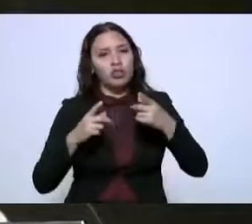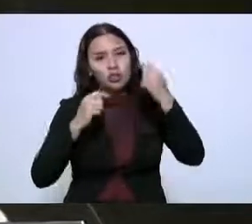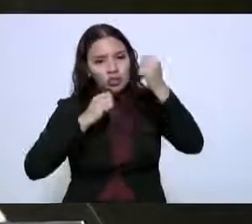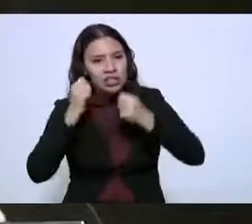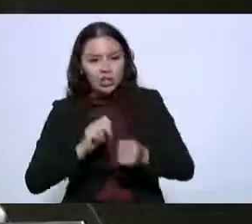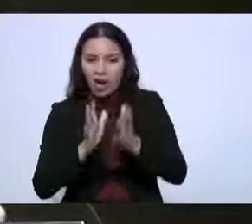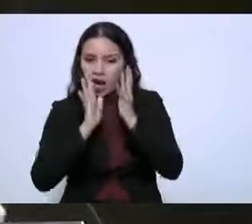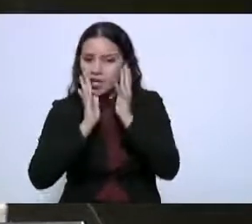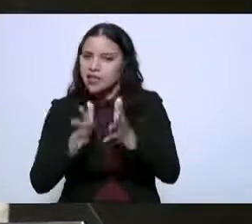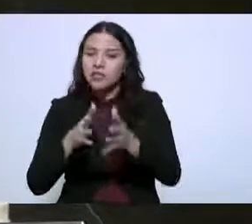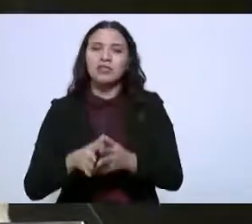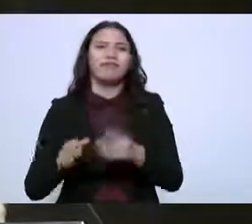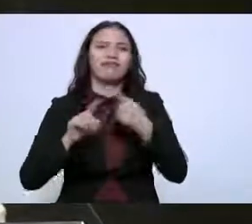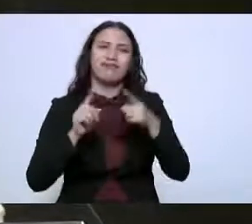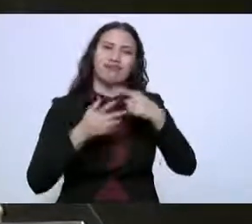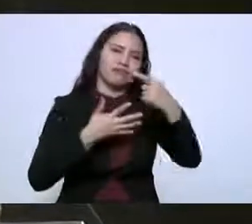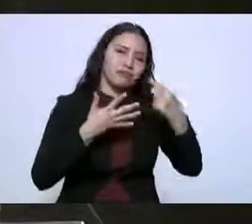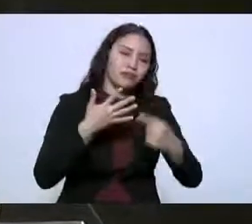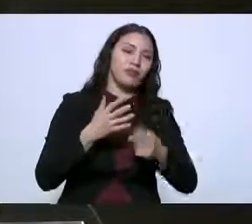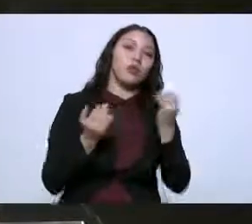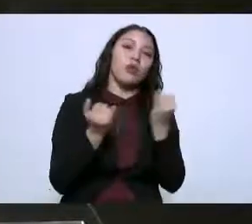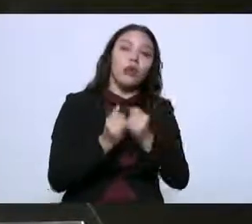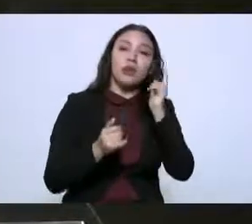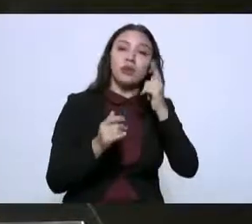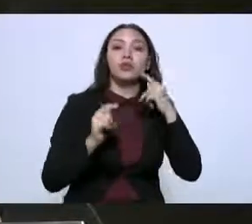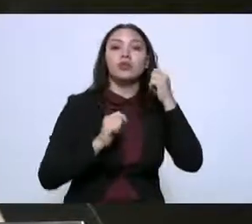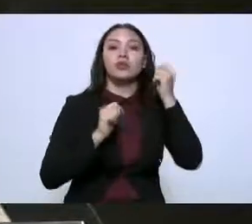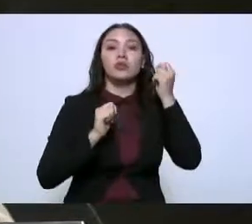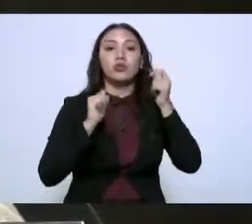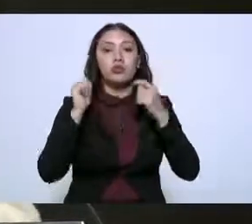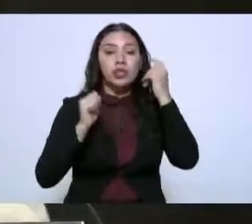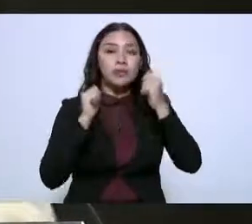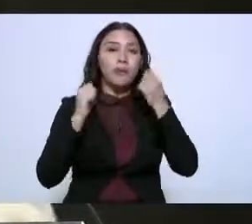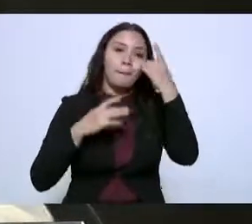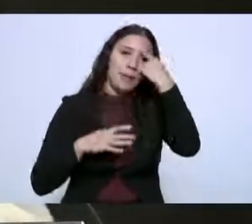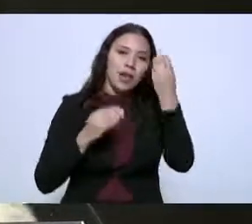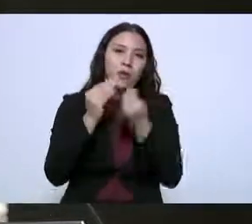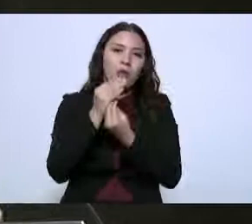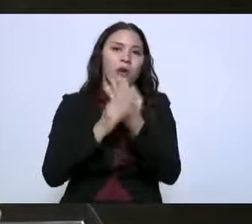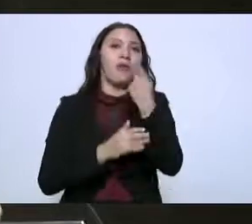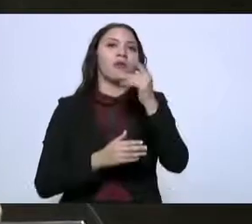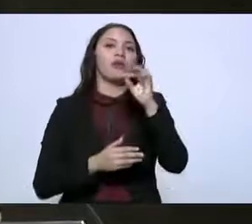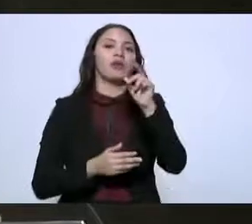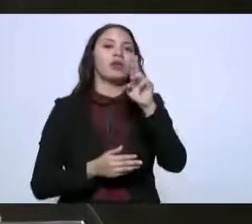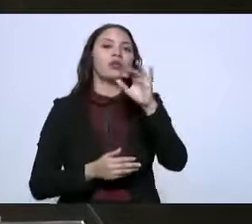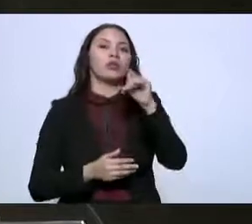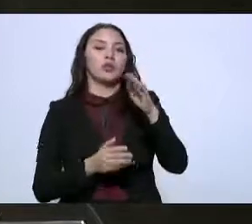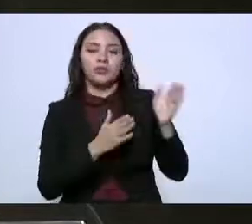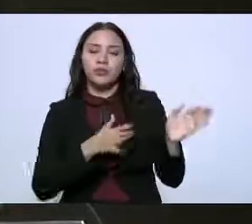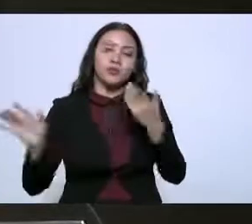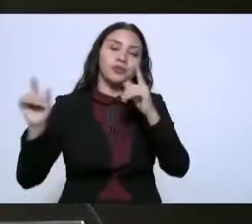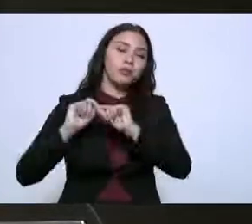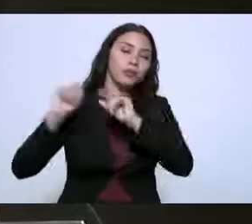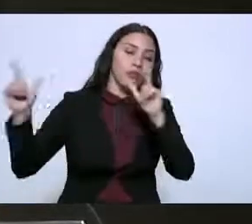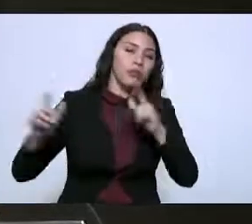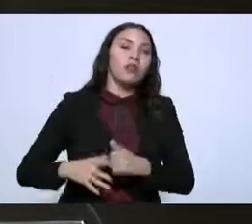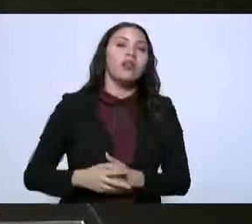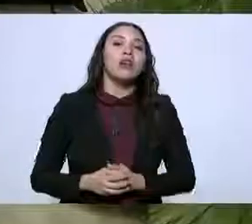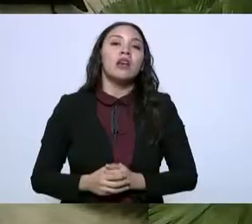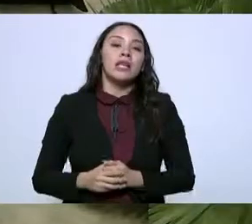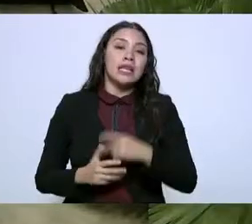también vamos a hacer uno sobre diseño de producto que es fundamental en la siguiente gráfica